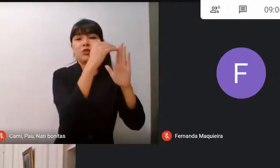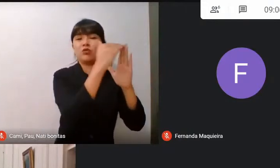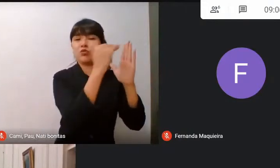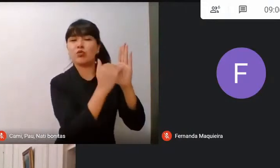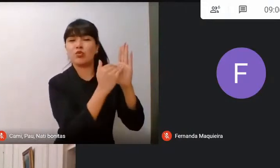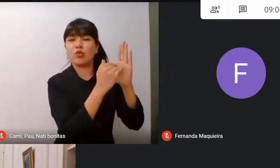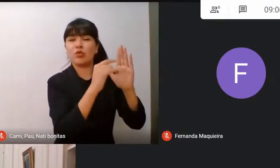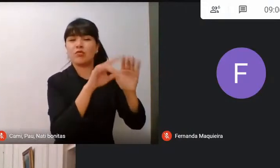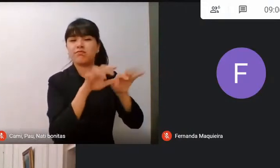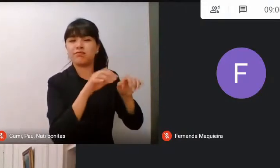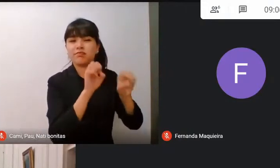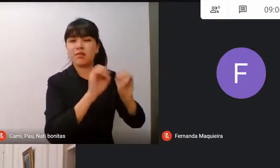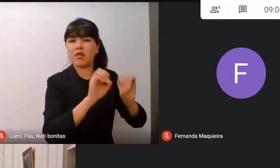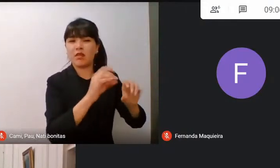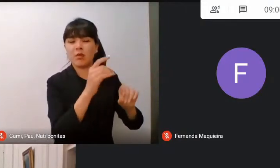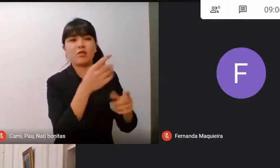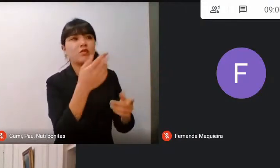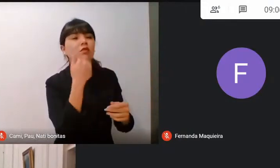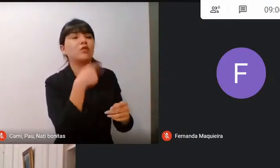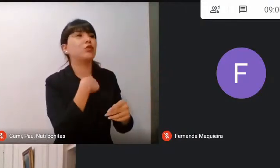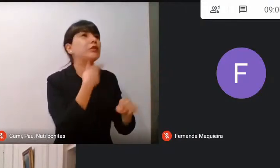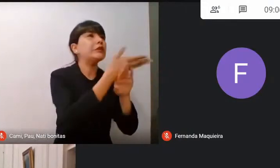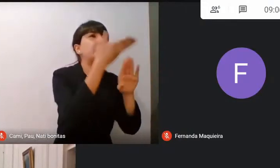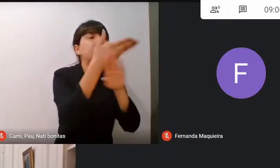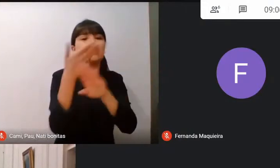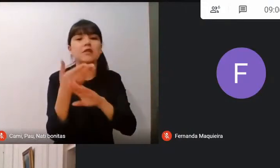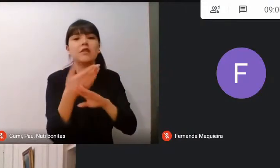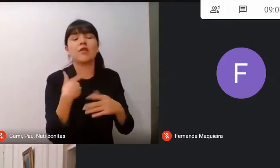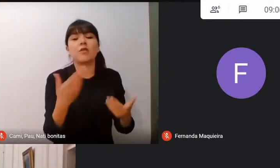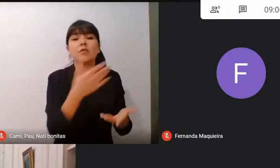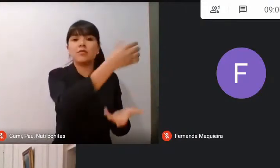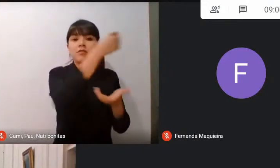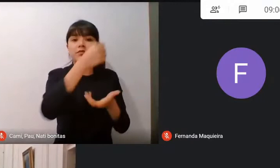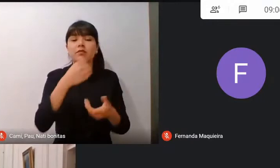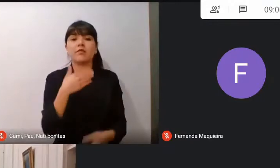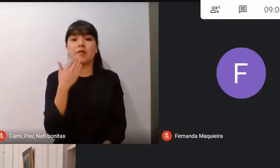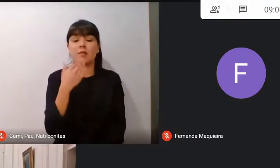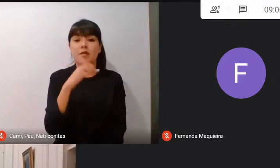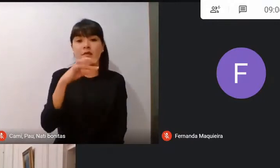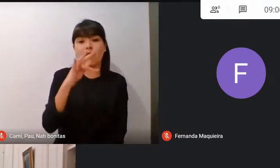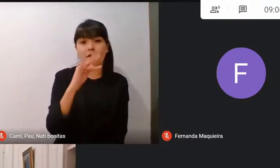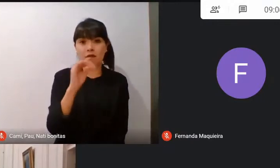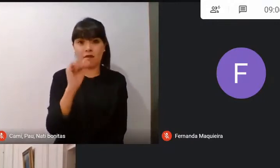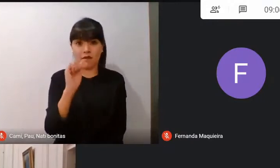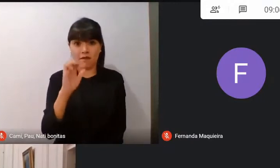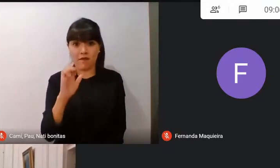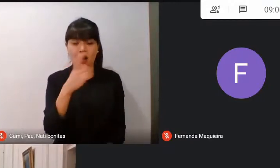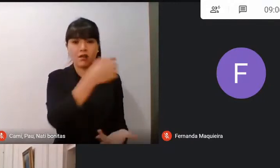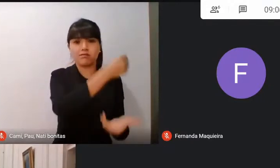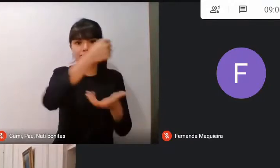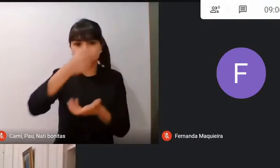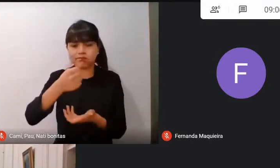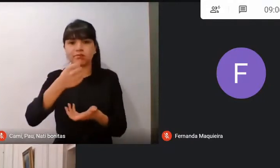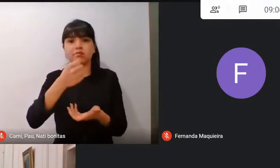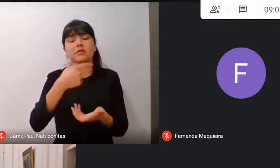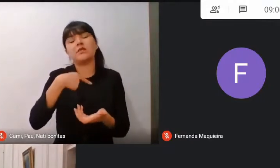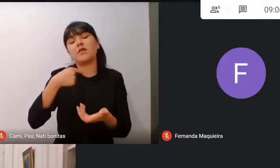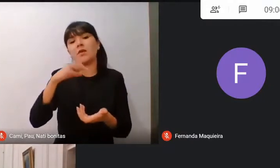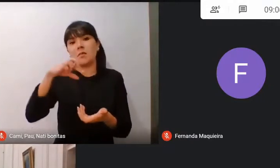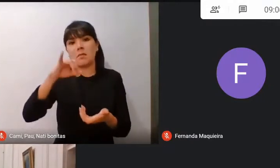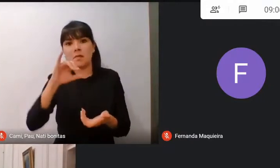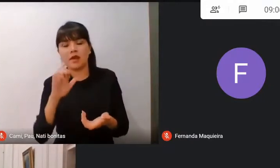vías de financiamiento a través de nuestro PIE, del PIE, que tenemos tanto que avanzar ahí, y seguir aumentando y